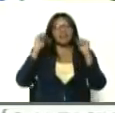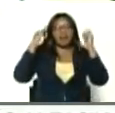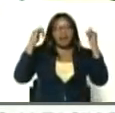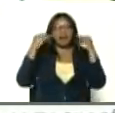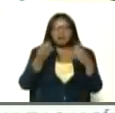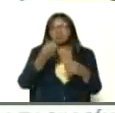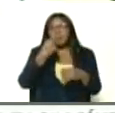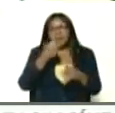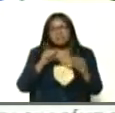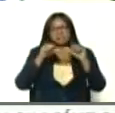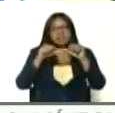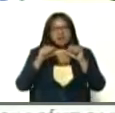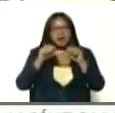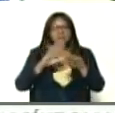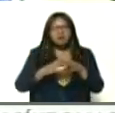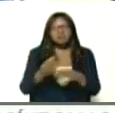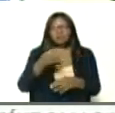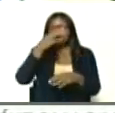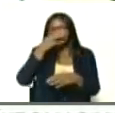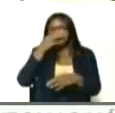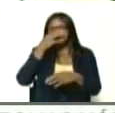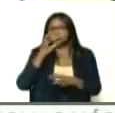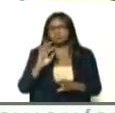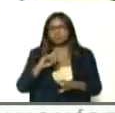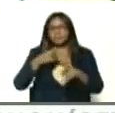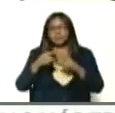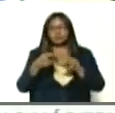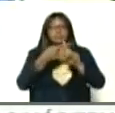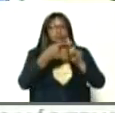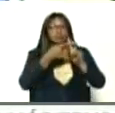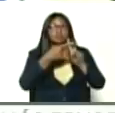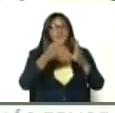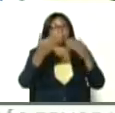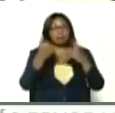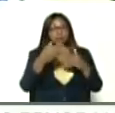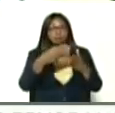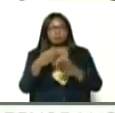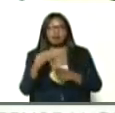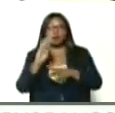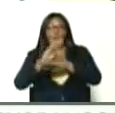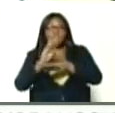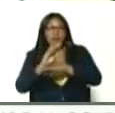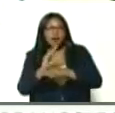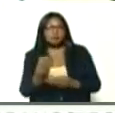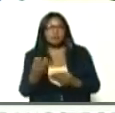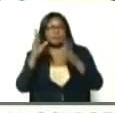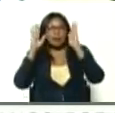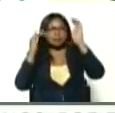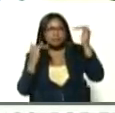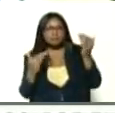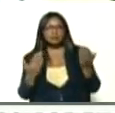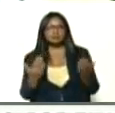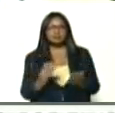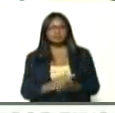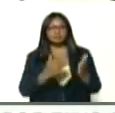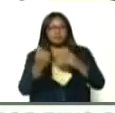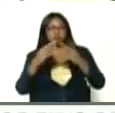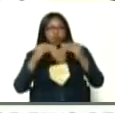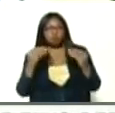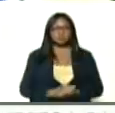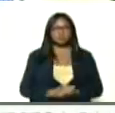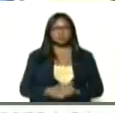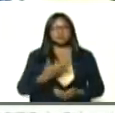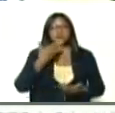tomándote la pastillita, porque tienes una gripecita, pero si es positiva, vente para acá, para tratarte, vente para acá, y le ponemos todo el